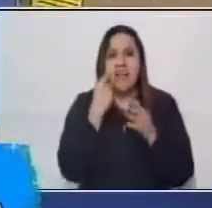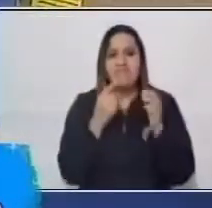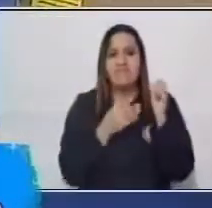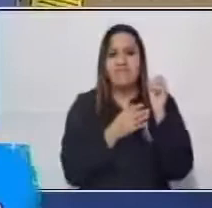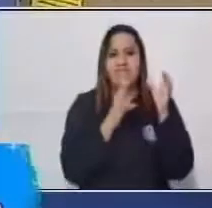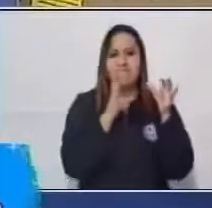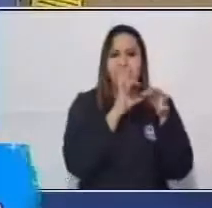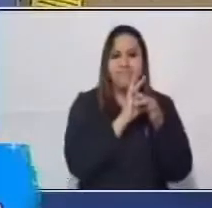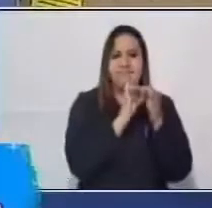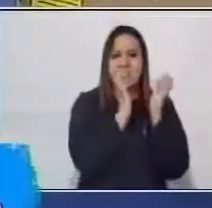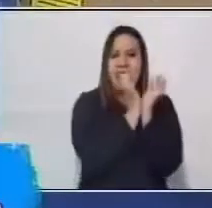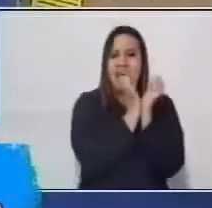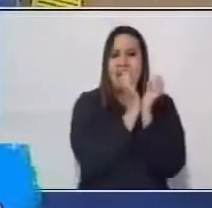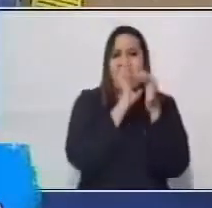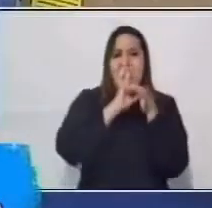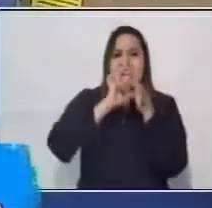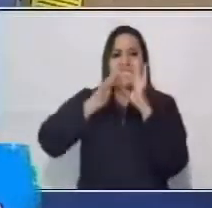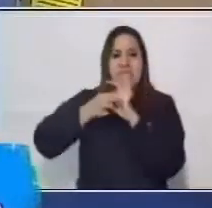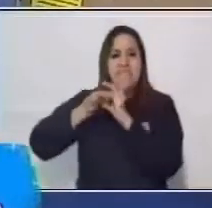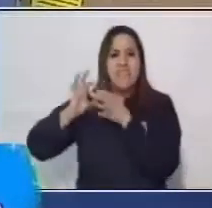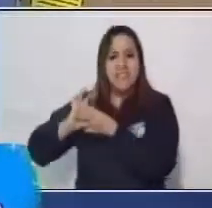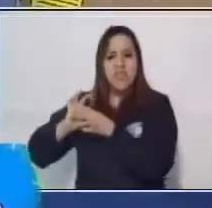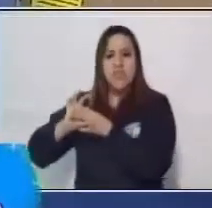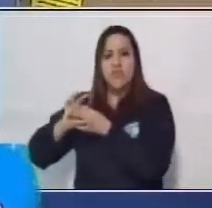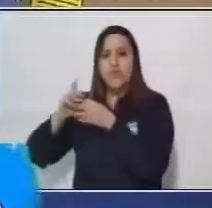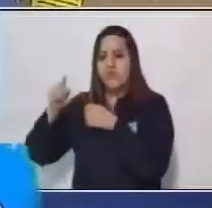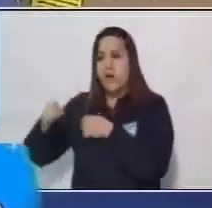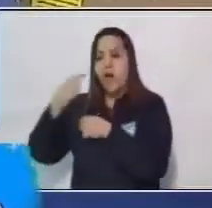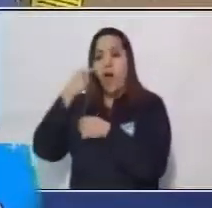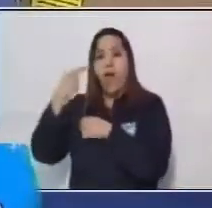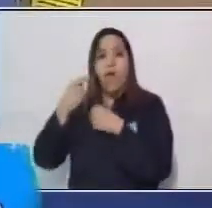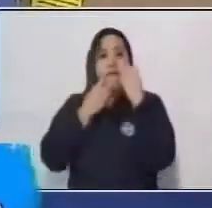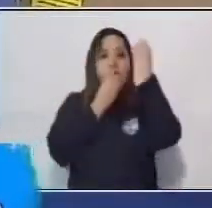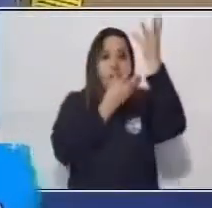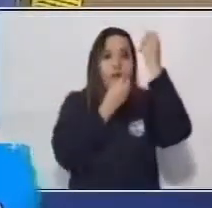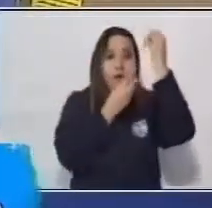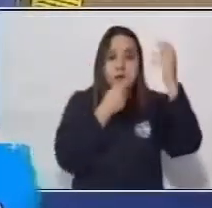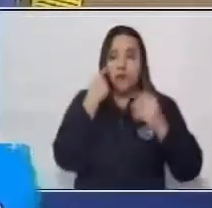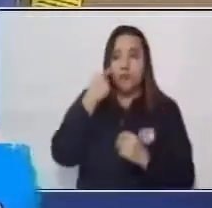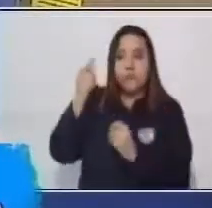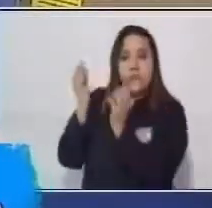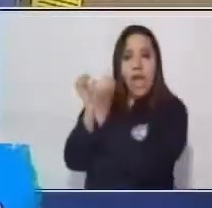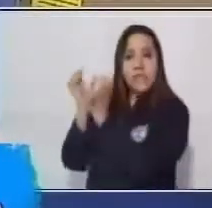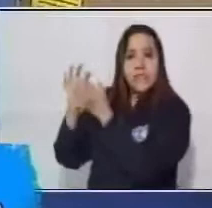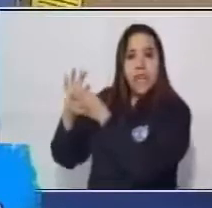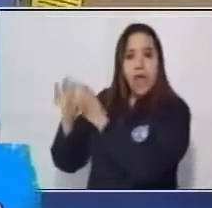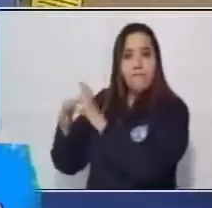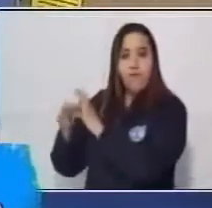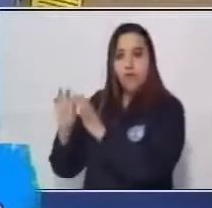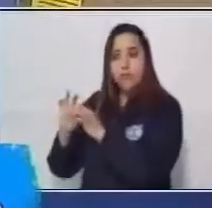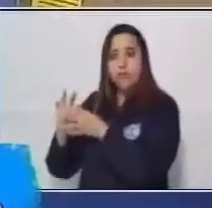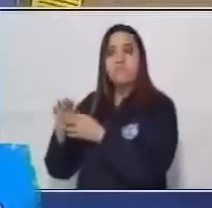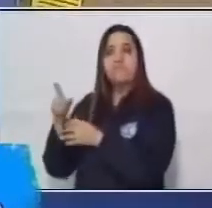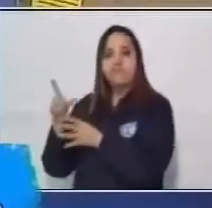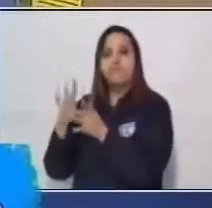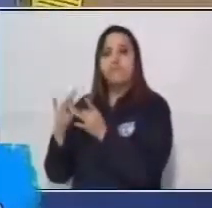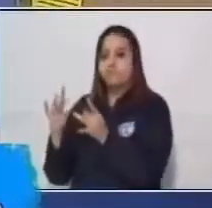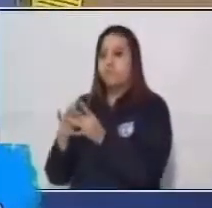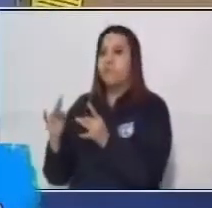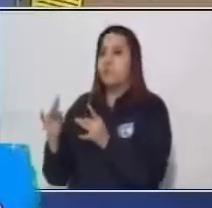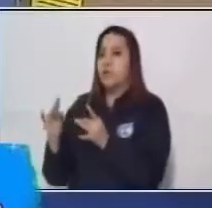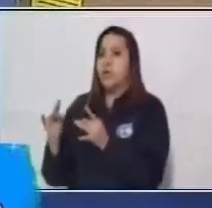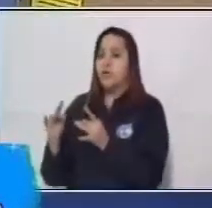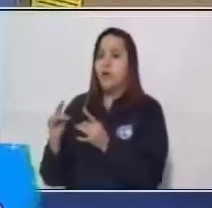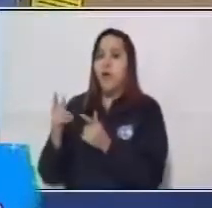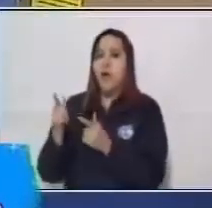minimizándose porque iban informando de estas situaciones que estaban aconteciendo. El lenguaje era sencillo porque ellos